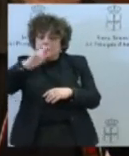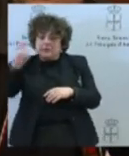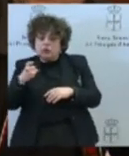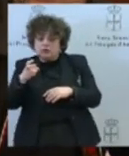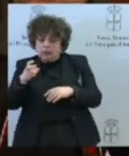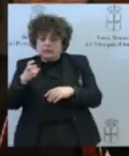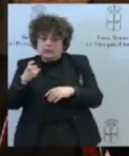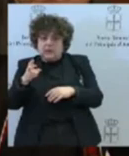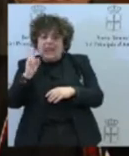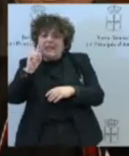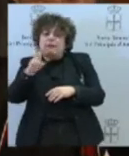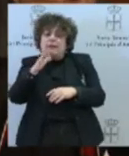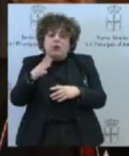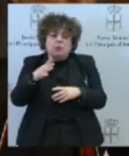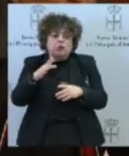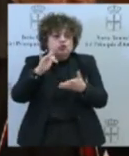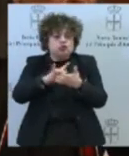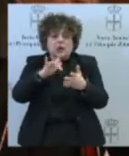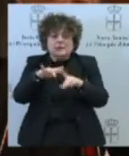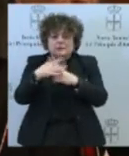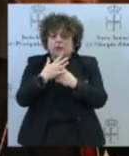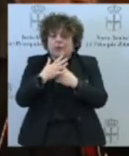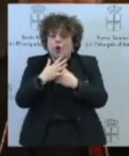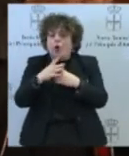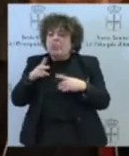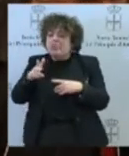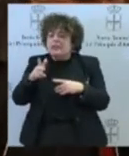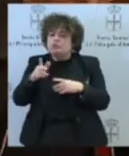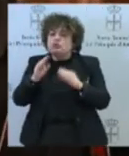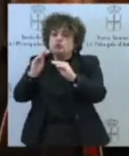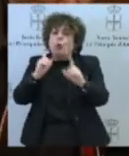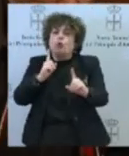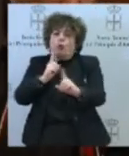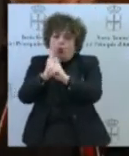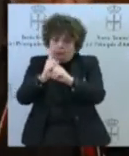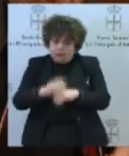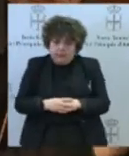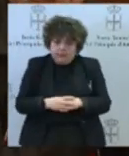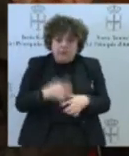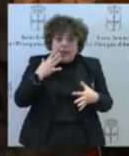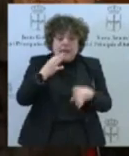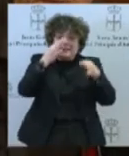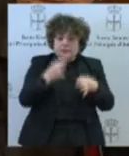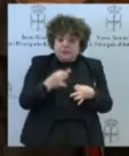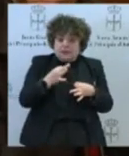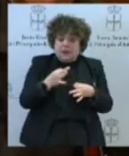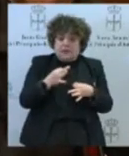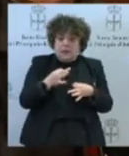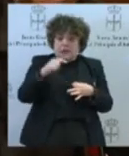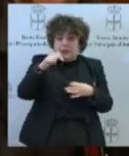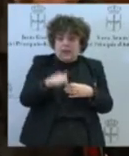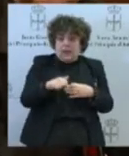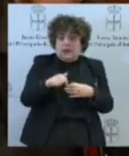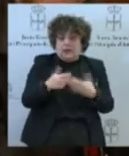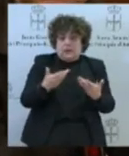a sus derechos. Y es verdad que cuando se malinterpretan las cifras de